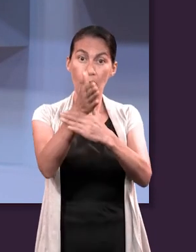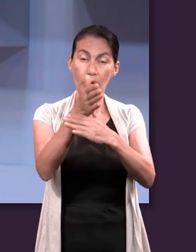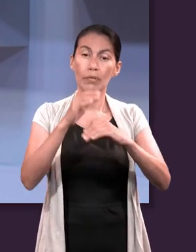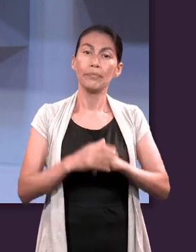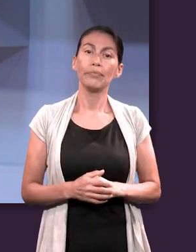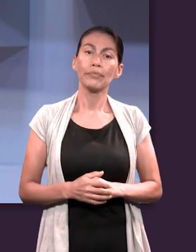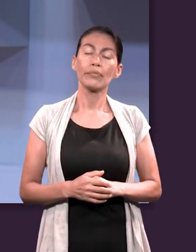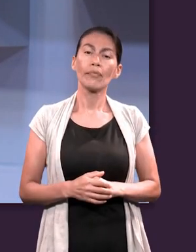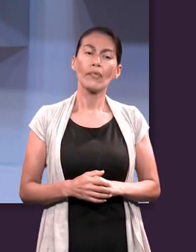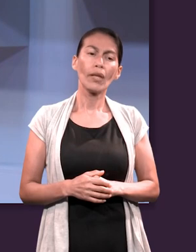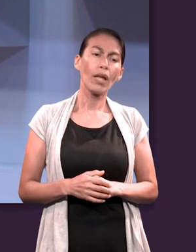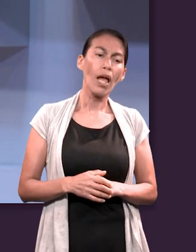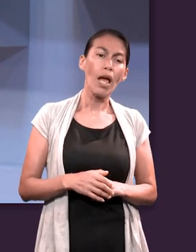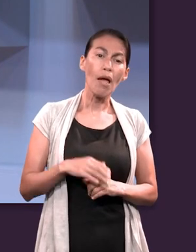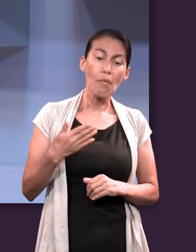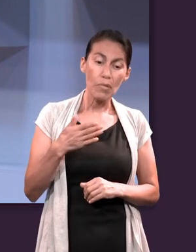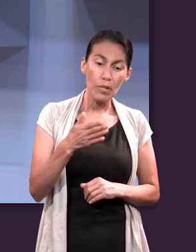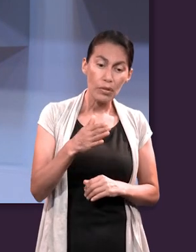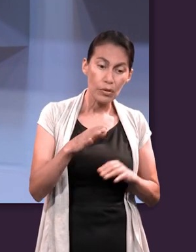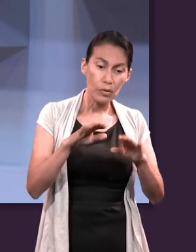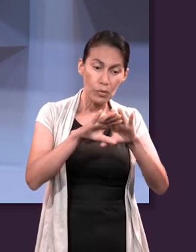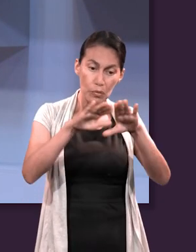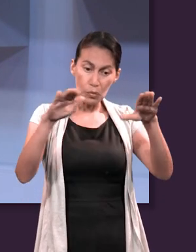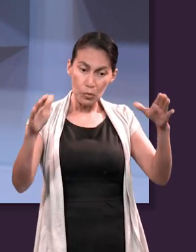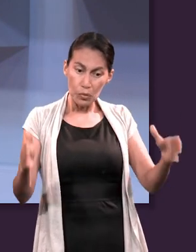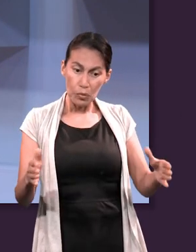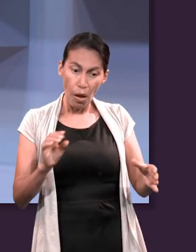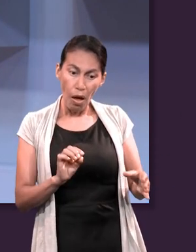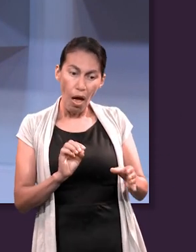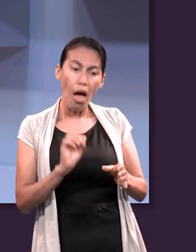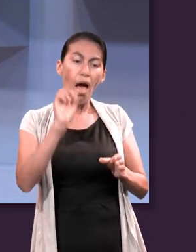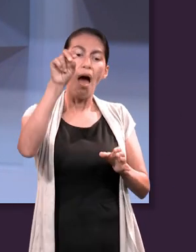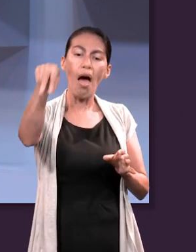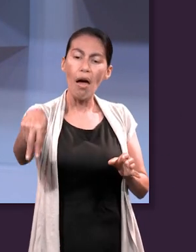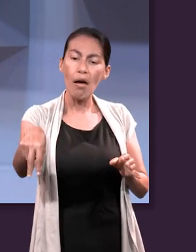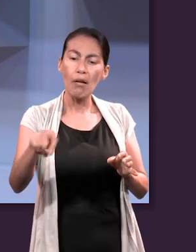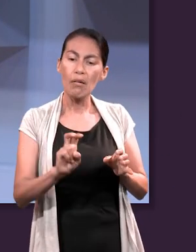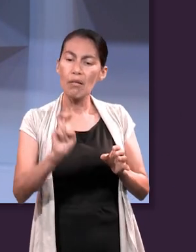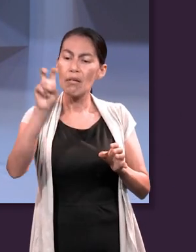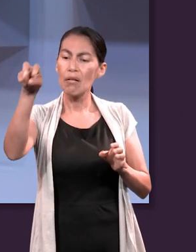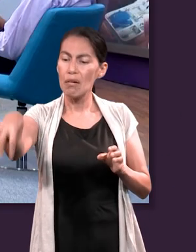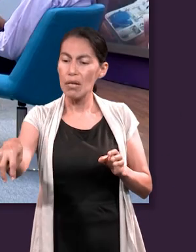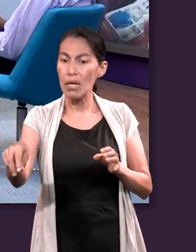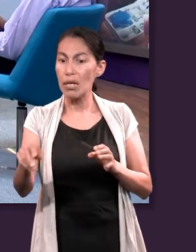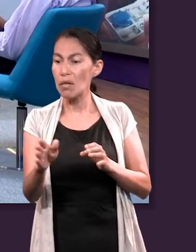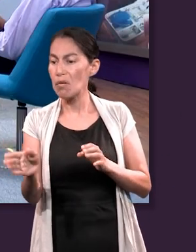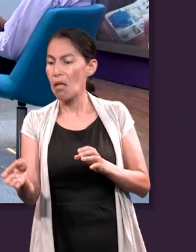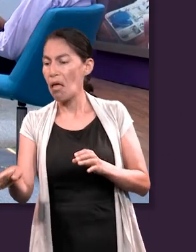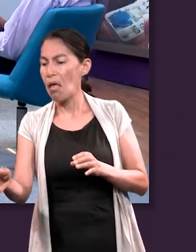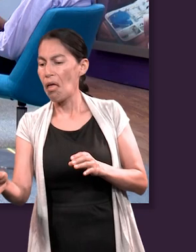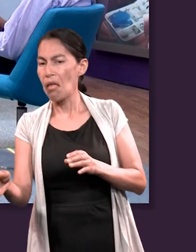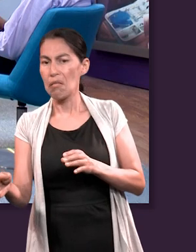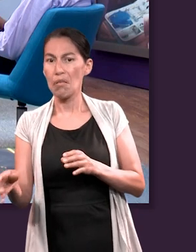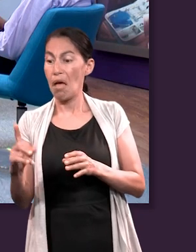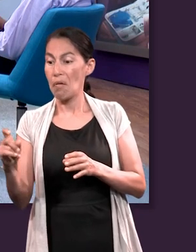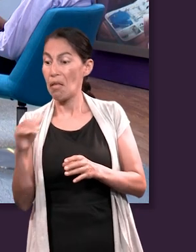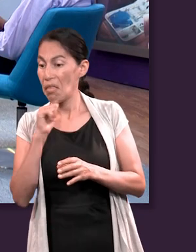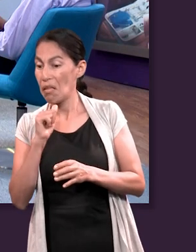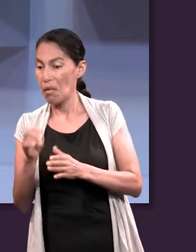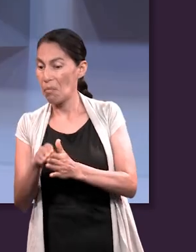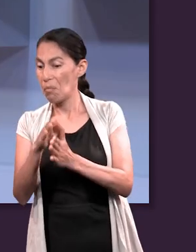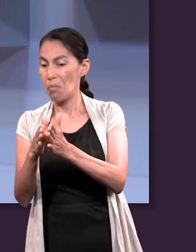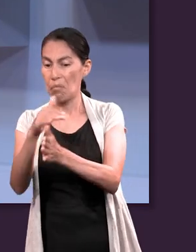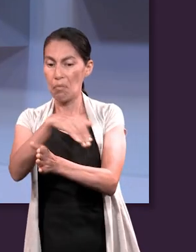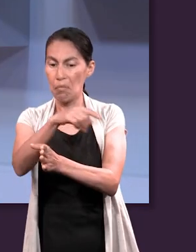algunos se saltaban del acuario, salían de allá. Es igual, si yo le diría a un pez, si tú te sales del